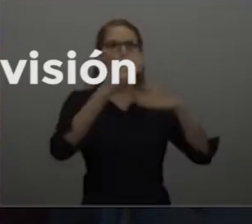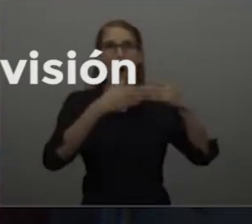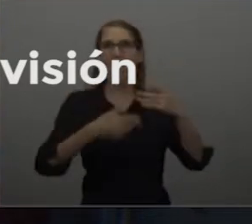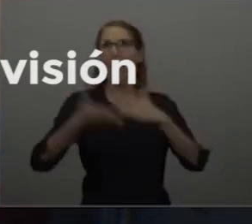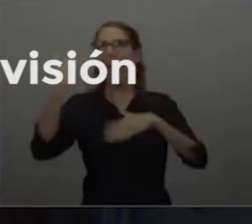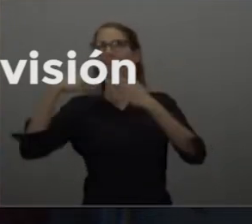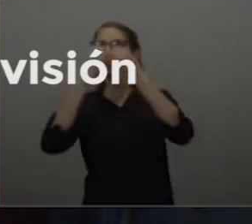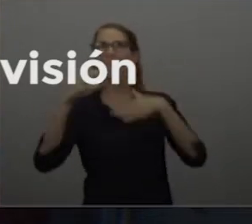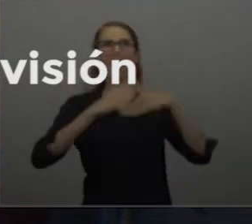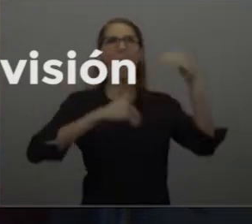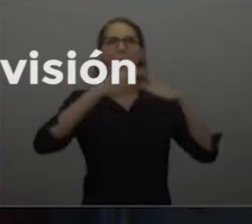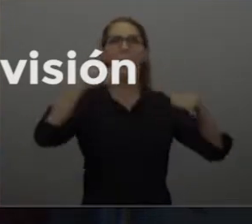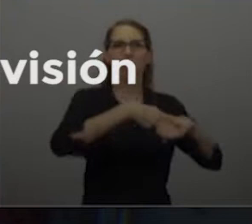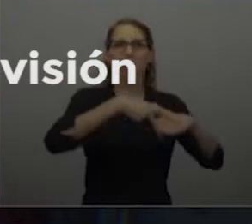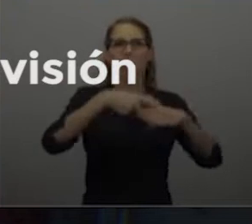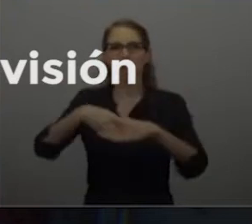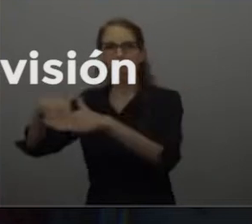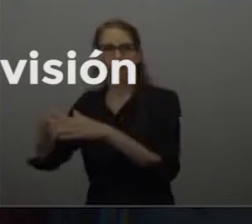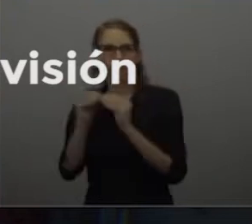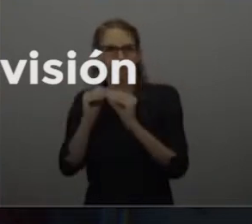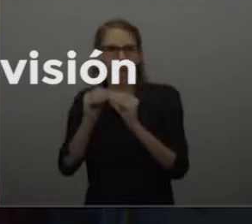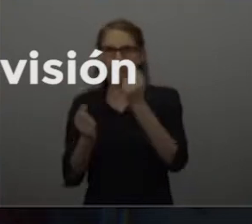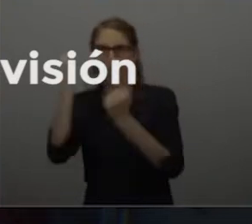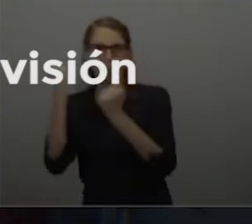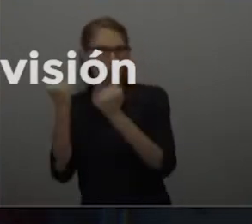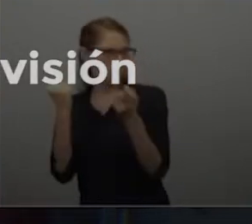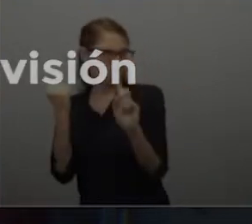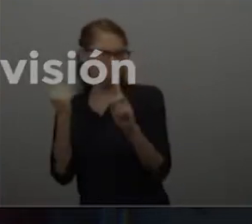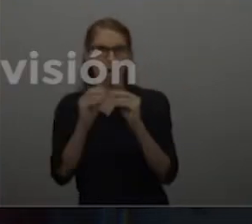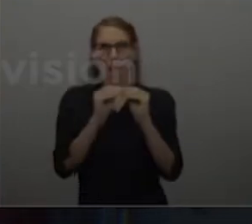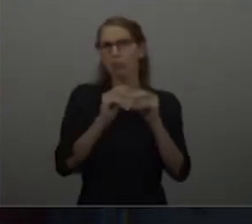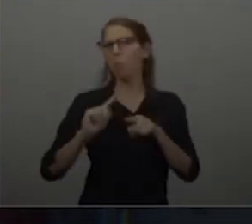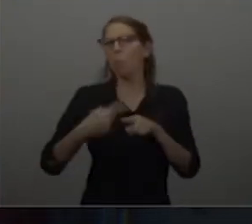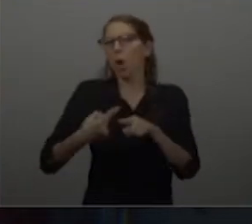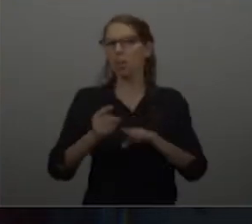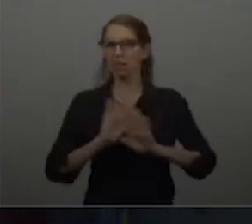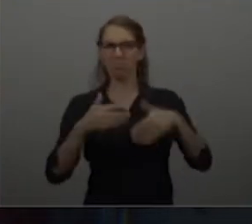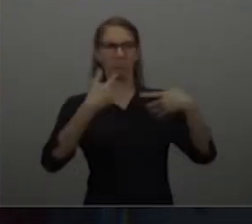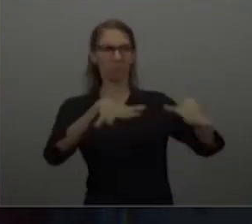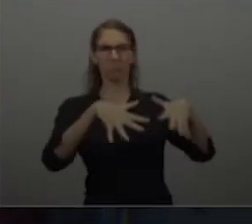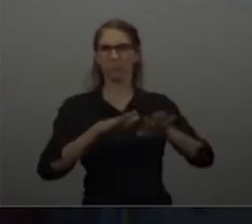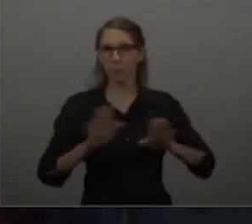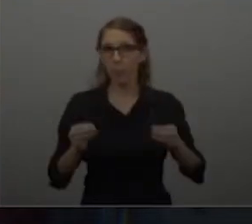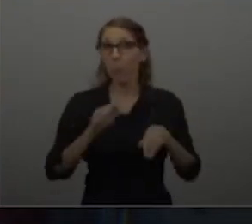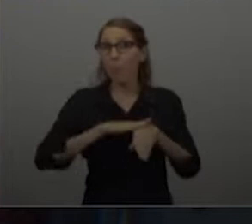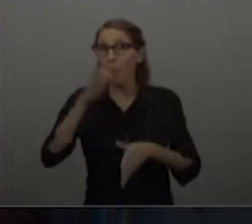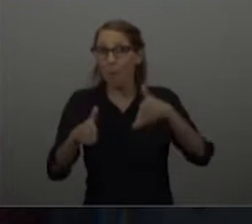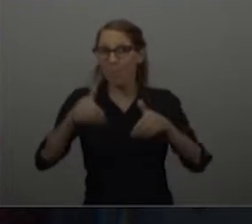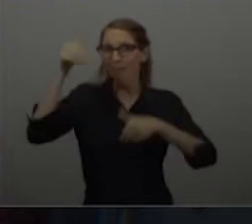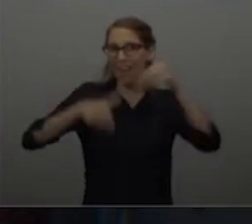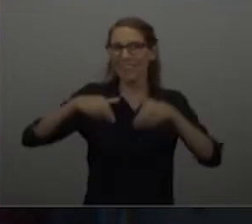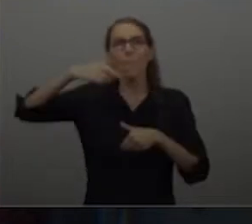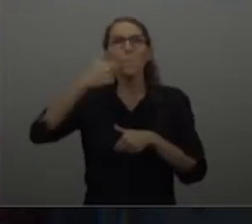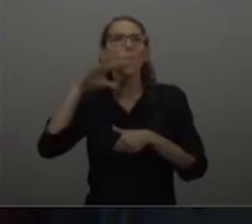que se habían parado no por un tema financiero sino por un tema político porque se pararon después de las elecciones de las